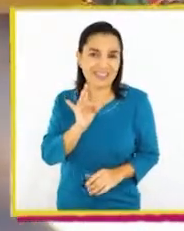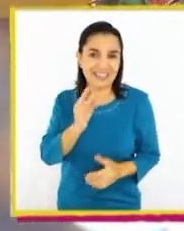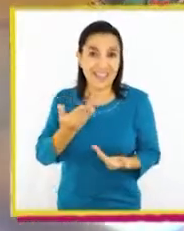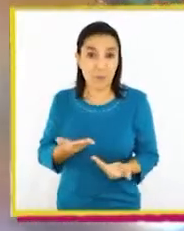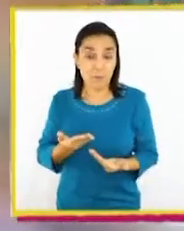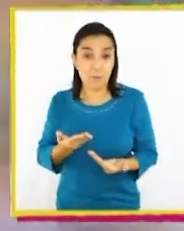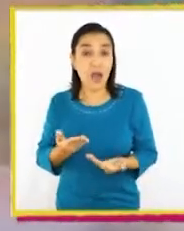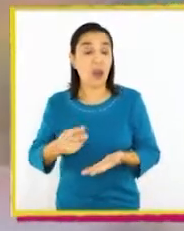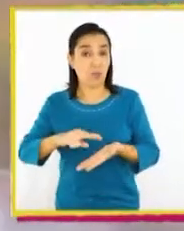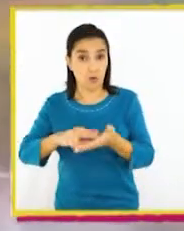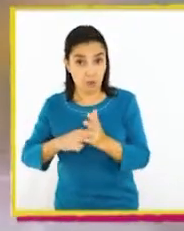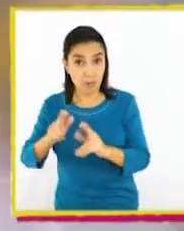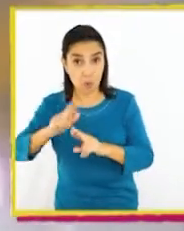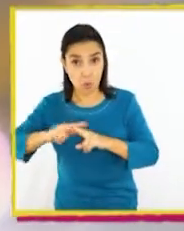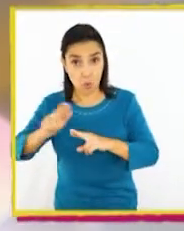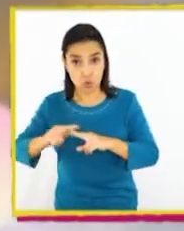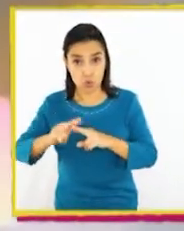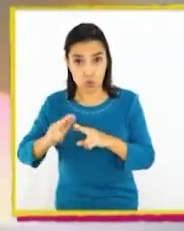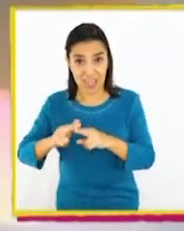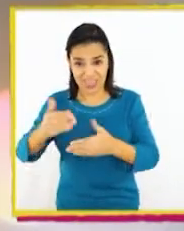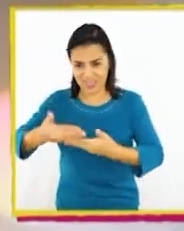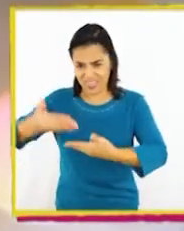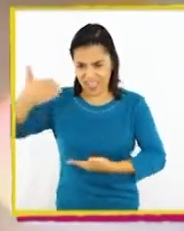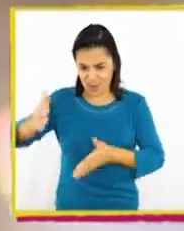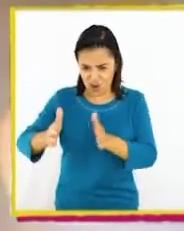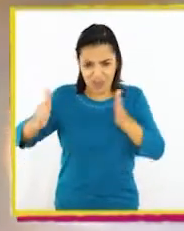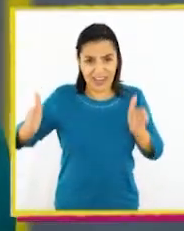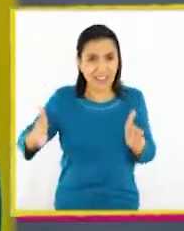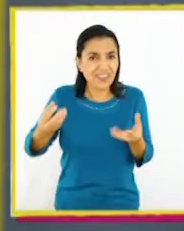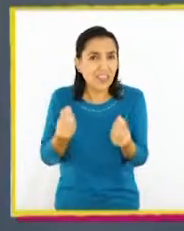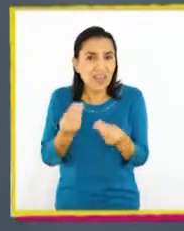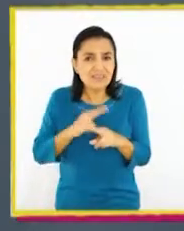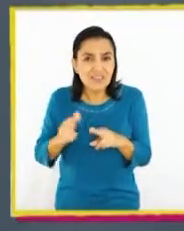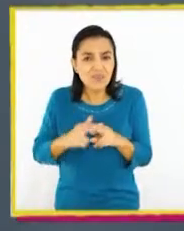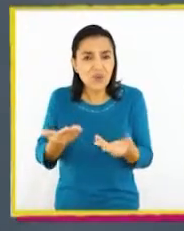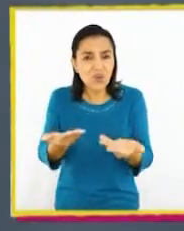Y para solucionarlo del tamaño del diario, ¿qué se les ocurre, niños?